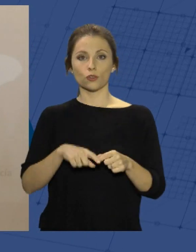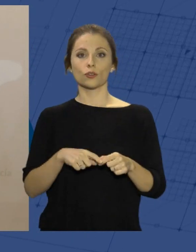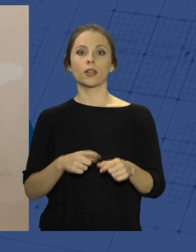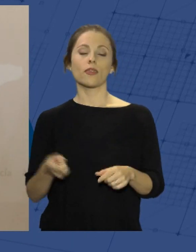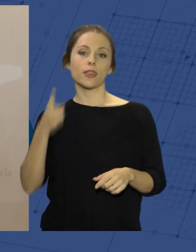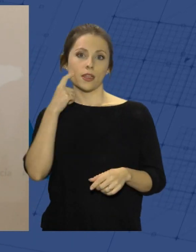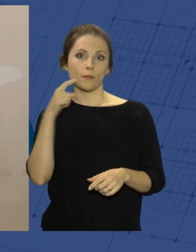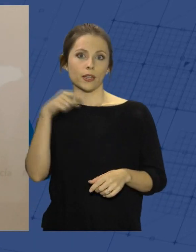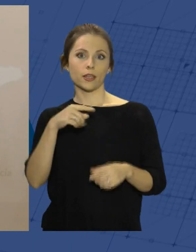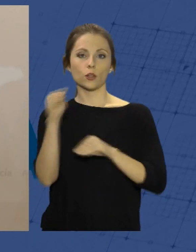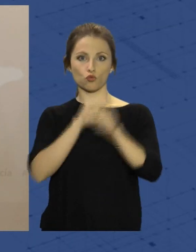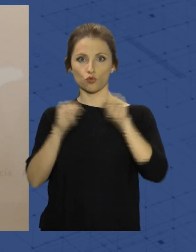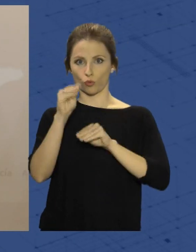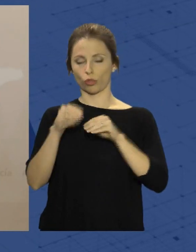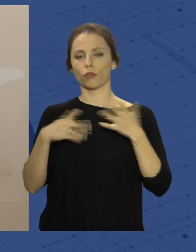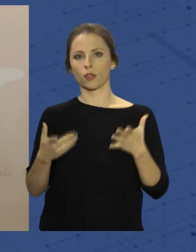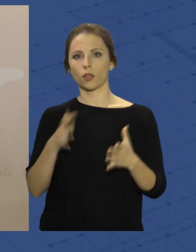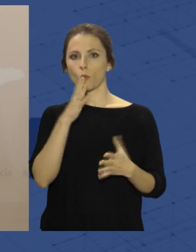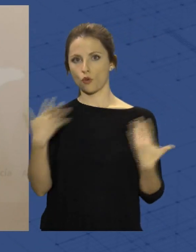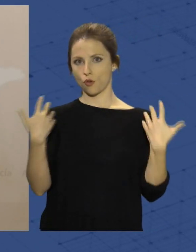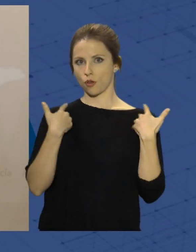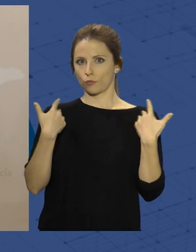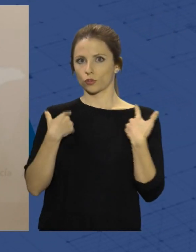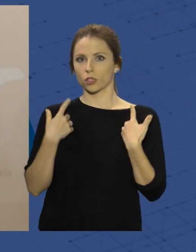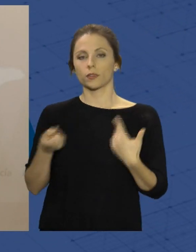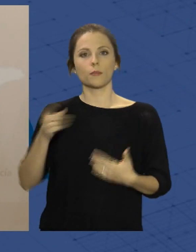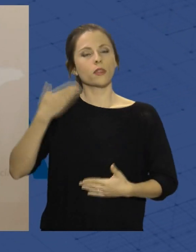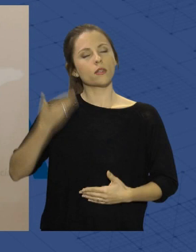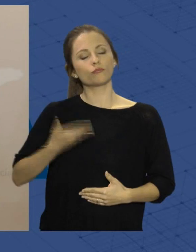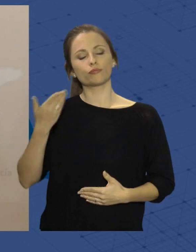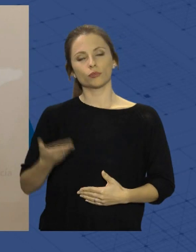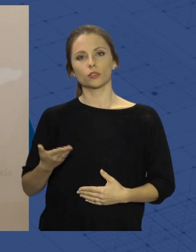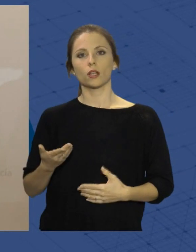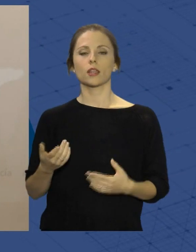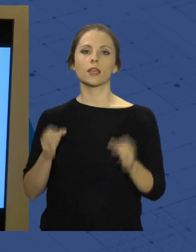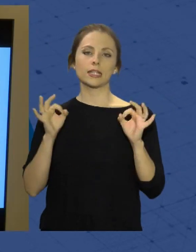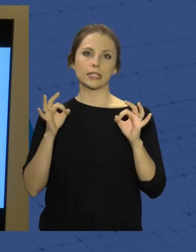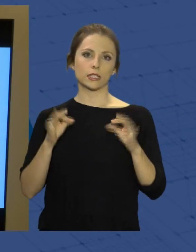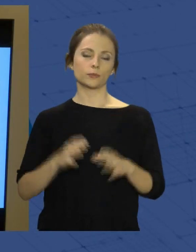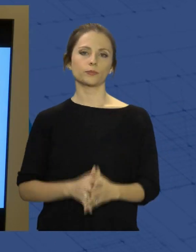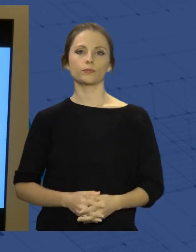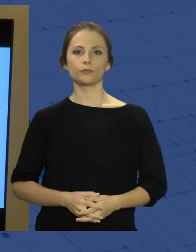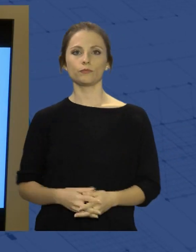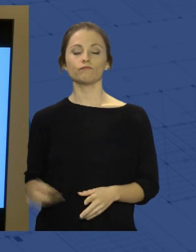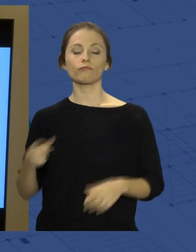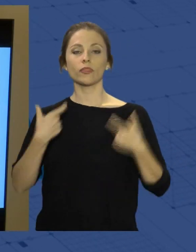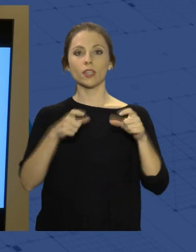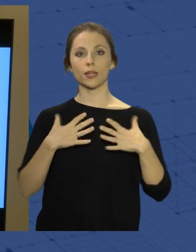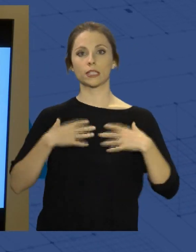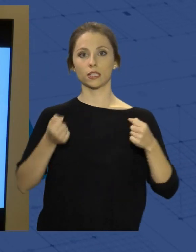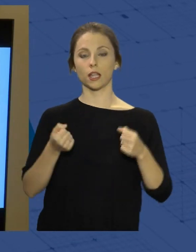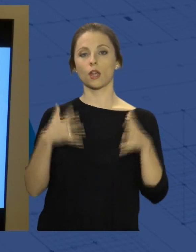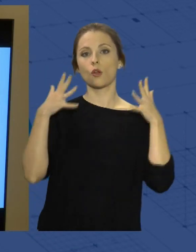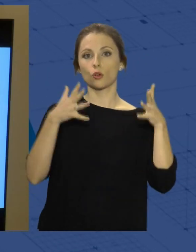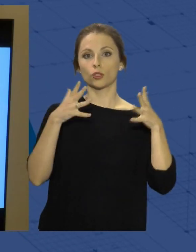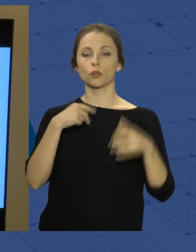almerienses dentro de los andaluces. Son responsables y fundamentalmente expansivos en la inversión. En el ámbito de la sanidad, el consejero y portavoz ha